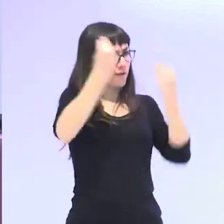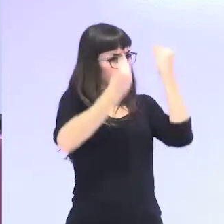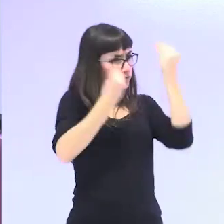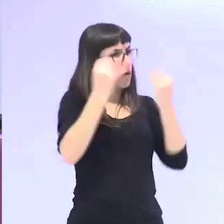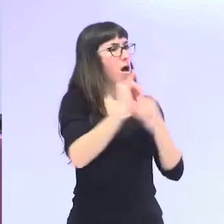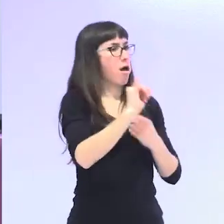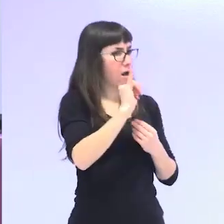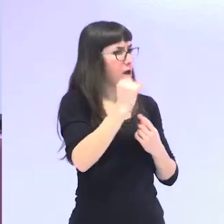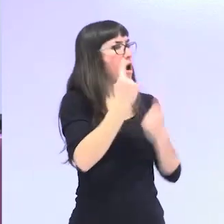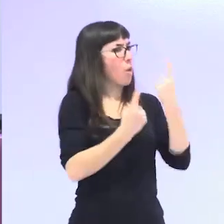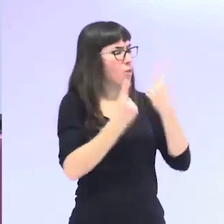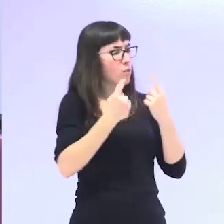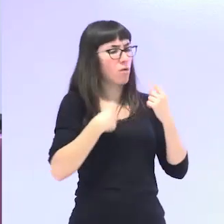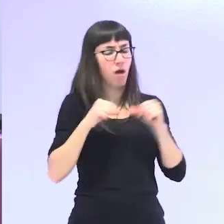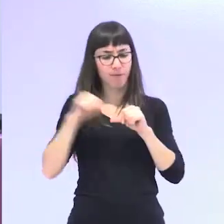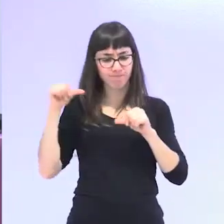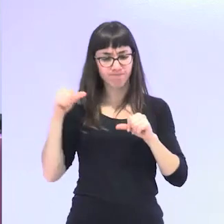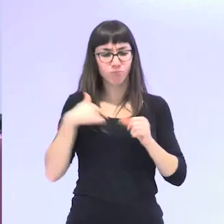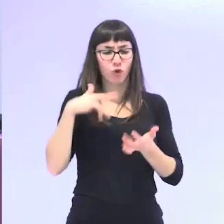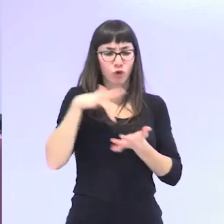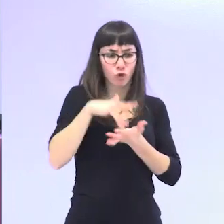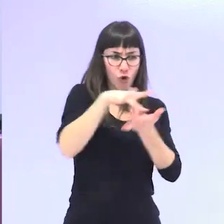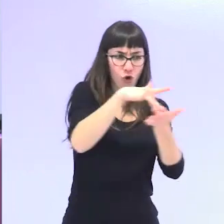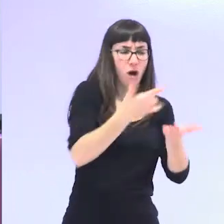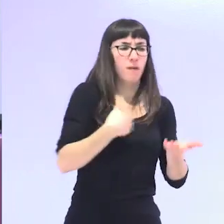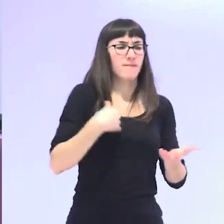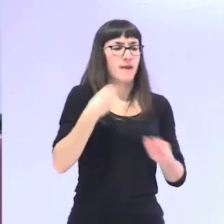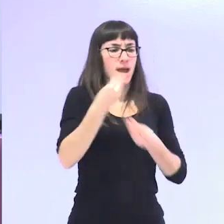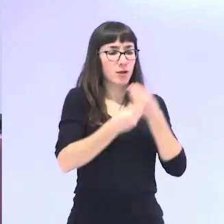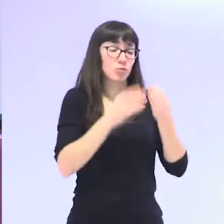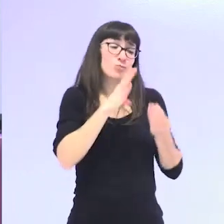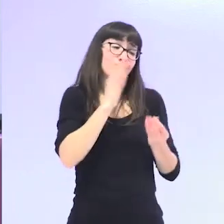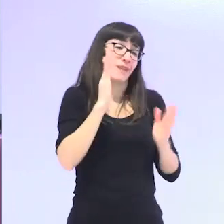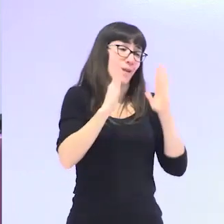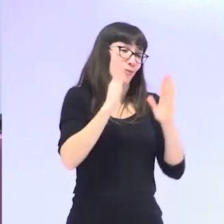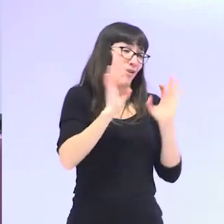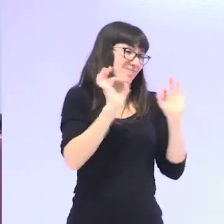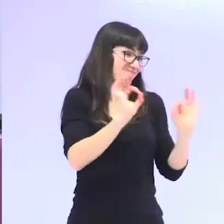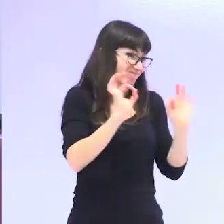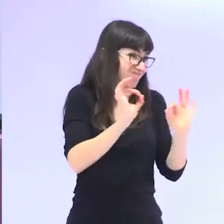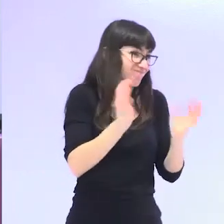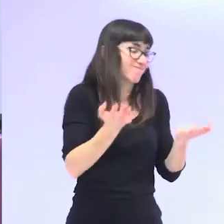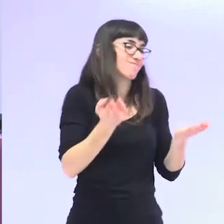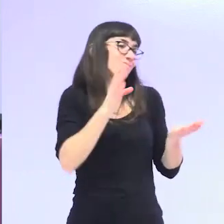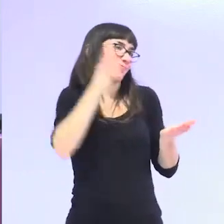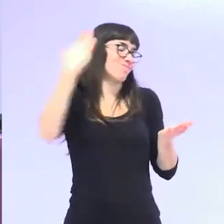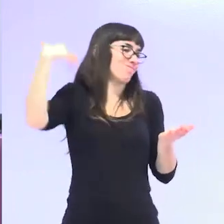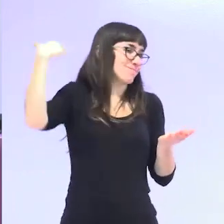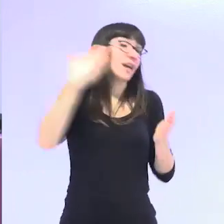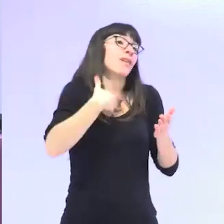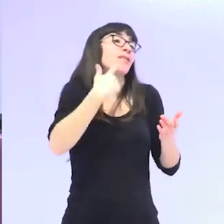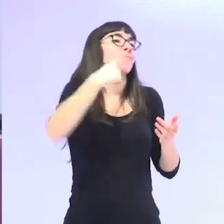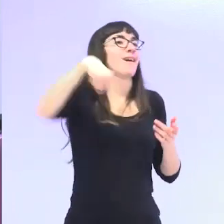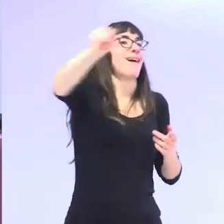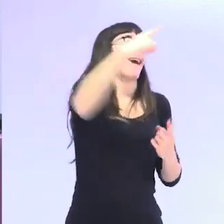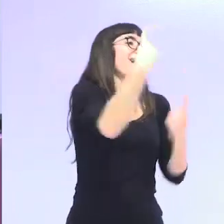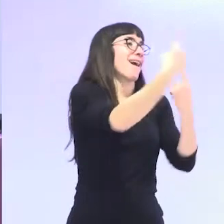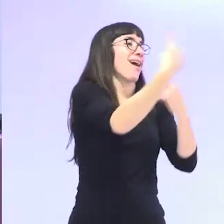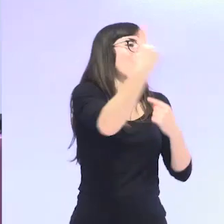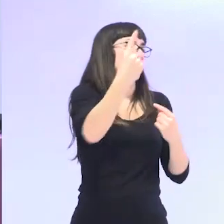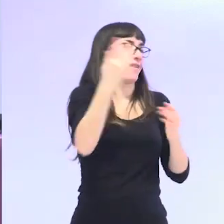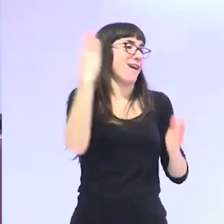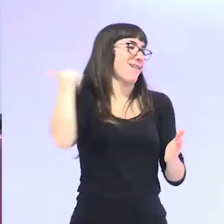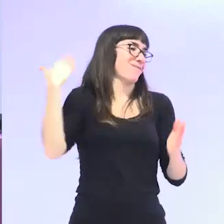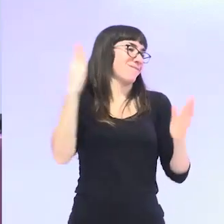plantearse he hecho lo que he hecho, he vivido en la época que he vivido, decir, cada una nos ha tocado unas épocas,